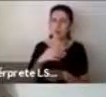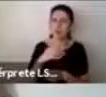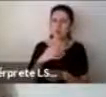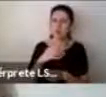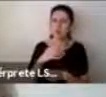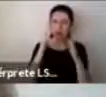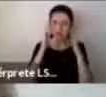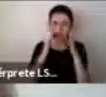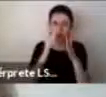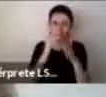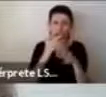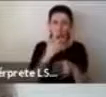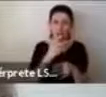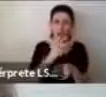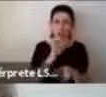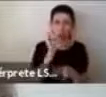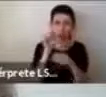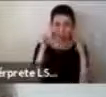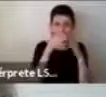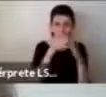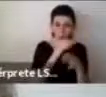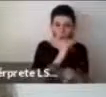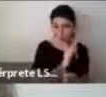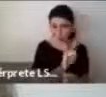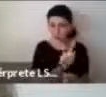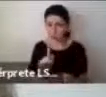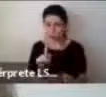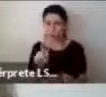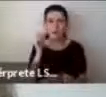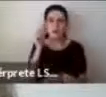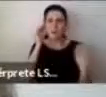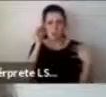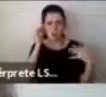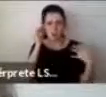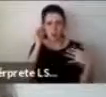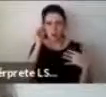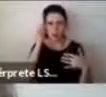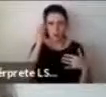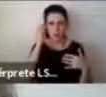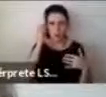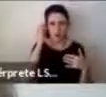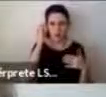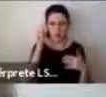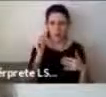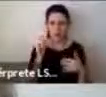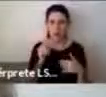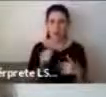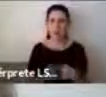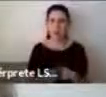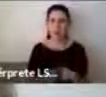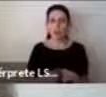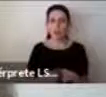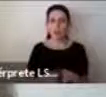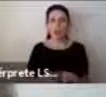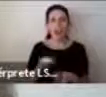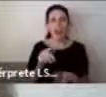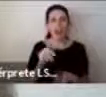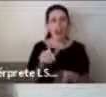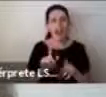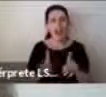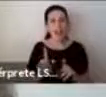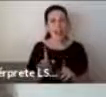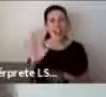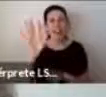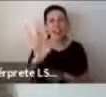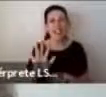que hay algo con respecto a características valoradas sobre estas